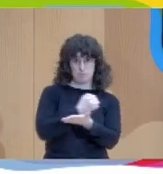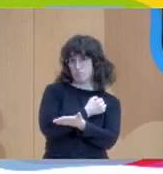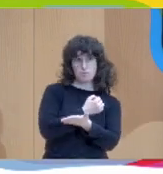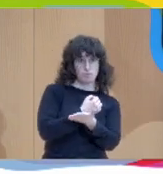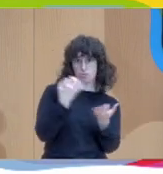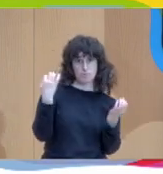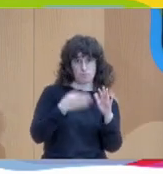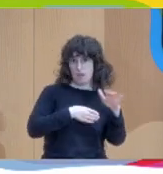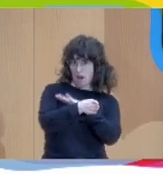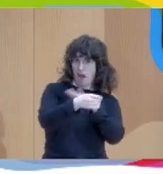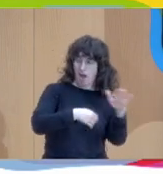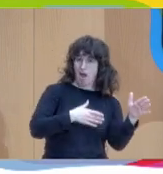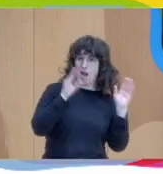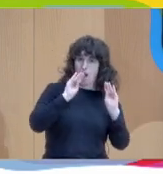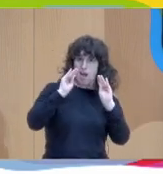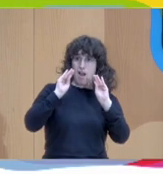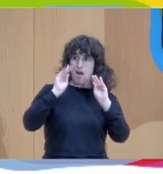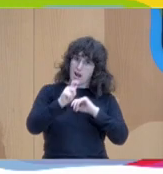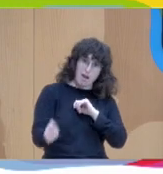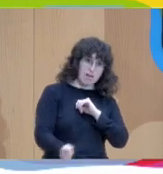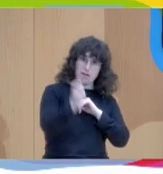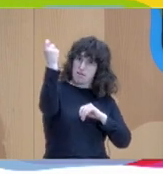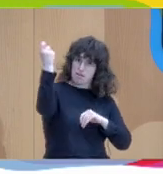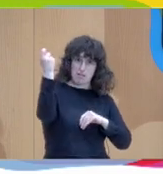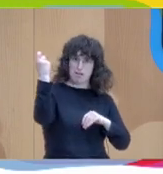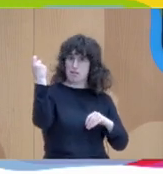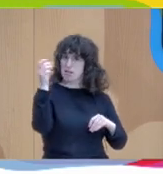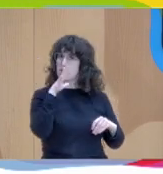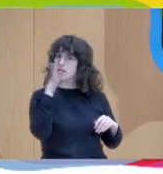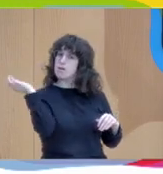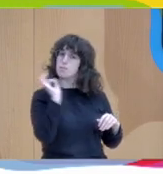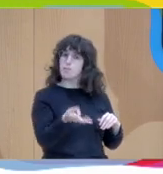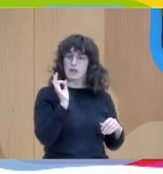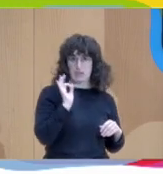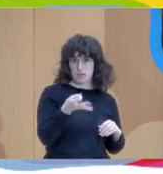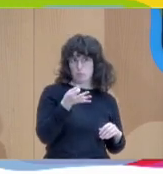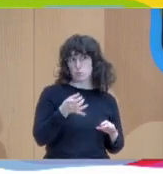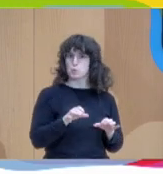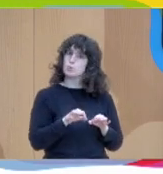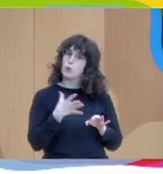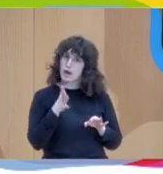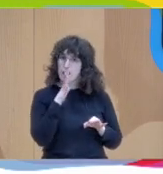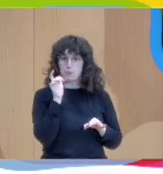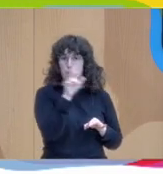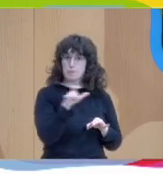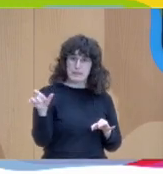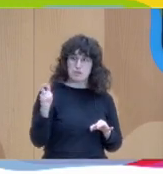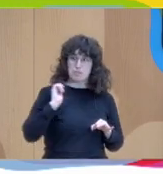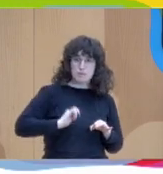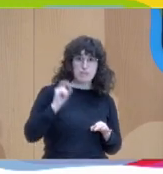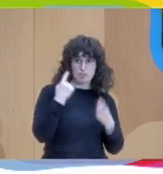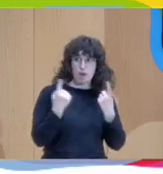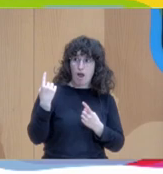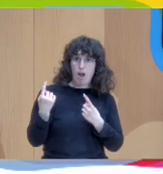acceso a la formación porque es cierto que hemos tenido la suerte de algunos profesionales de poder haber recibido la